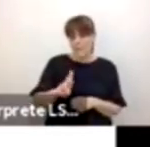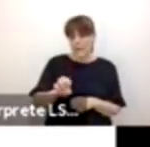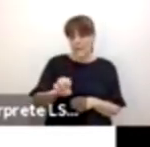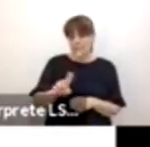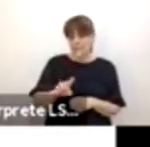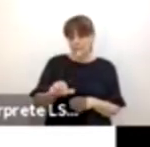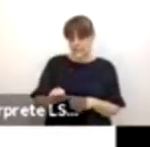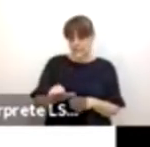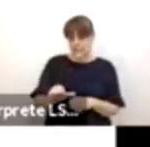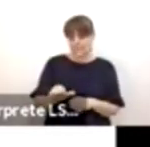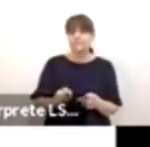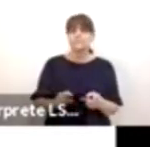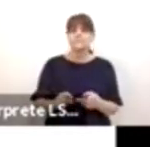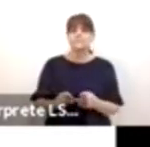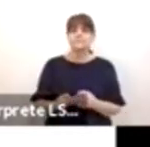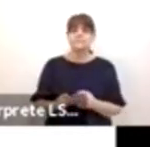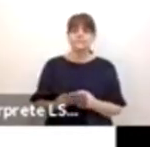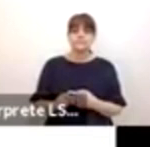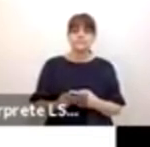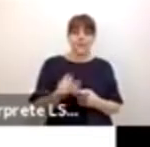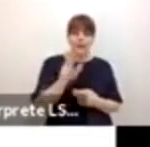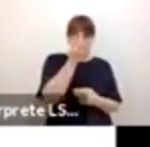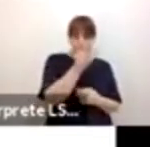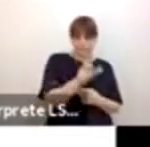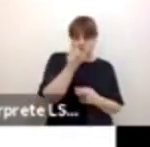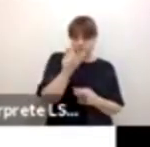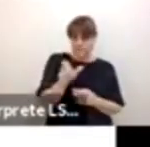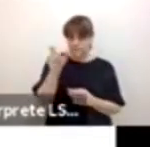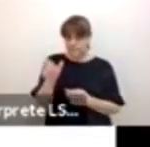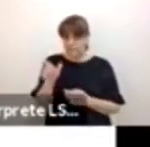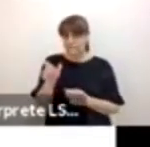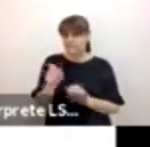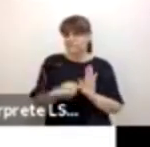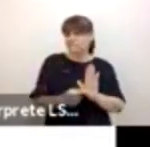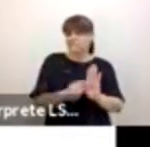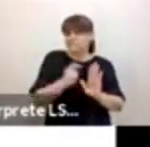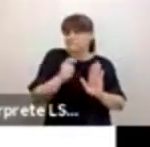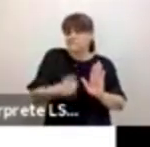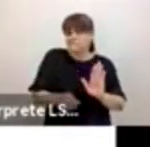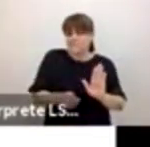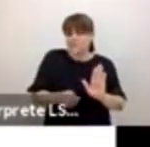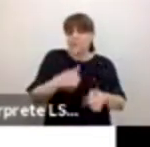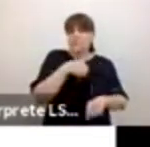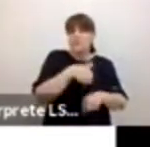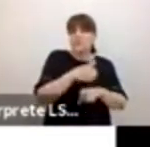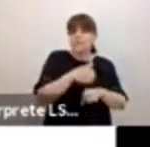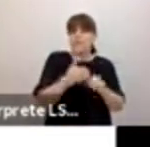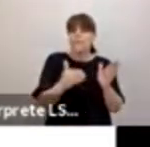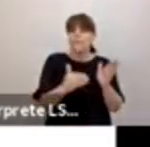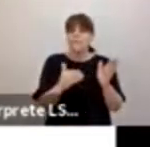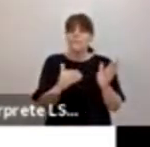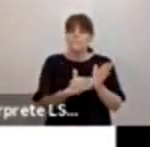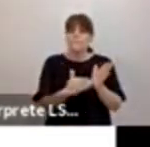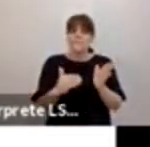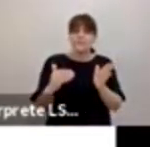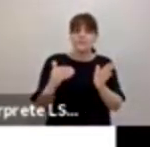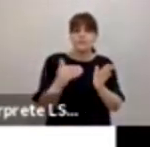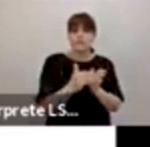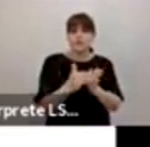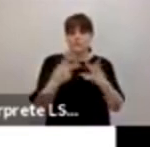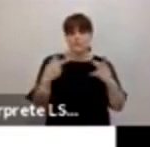vamos, cada una de las barras representa el número en millones, establecido en millones de personas